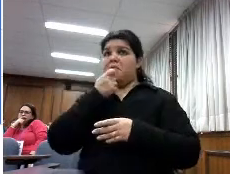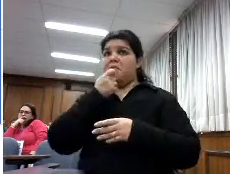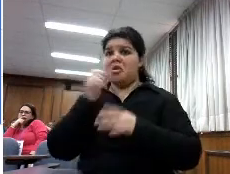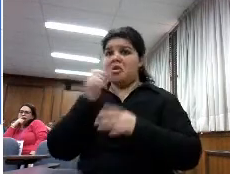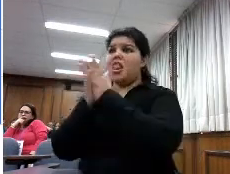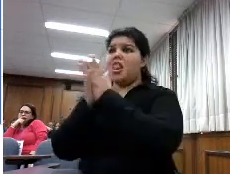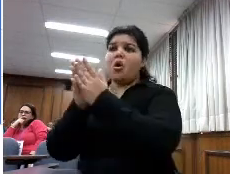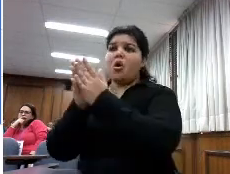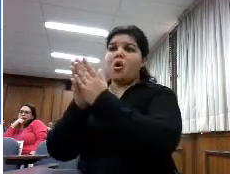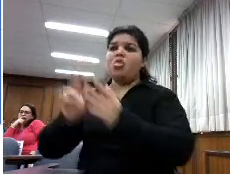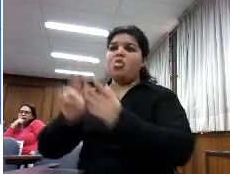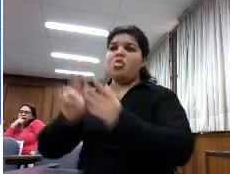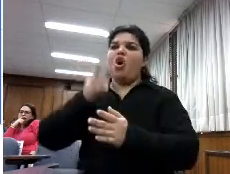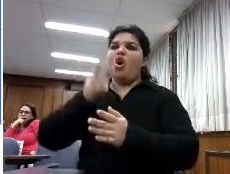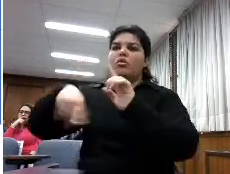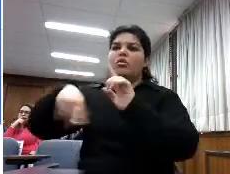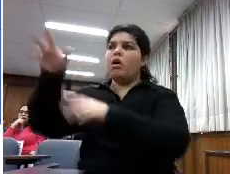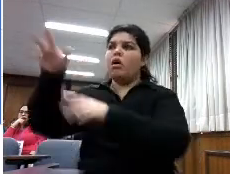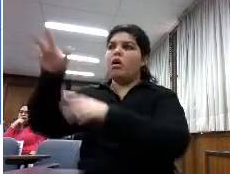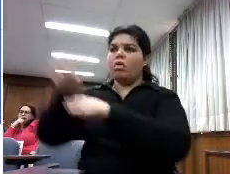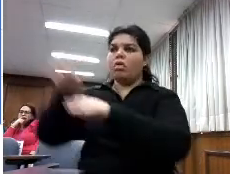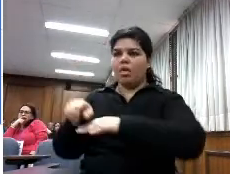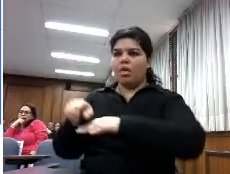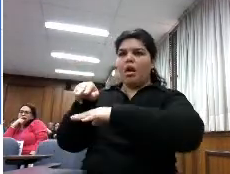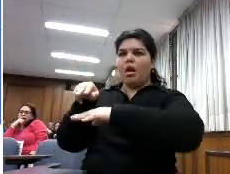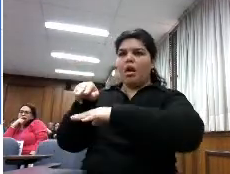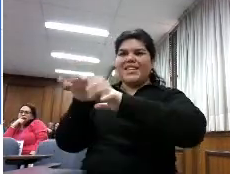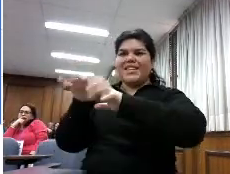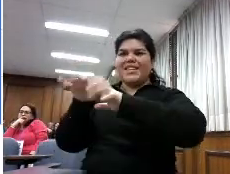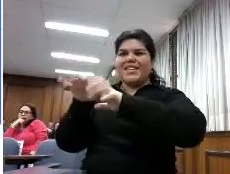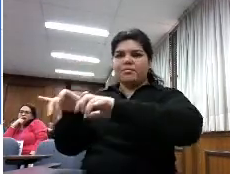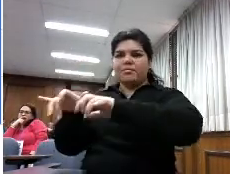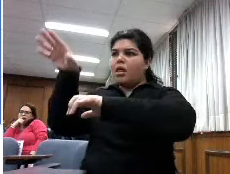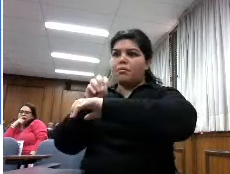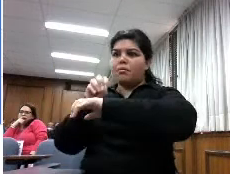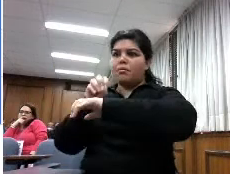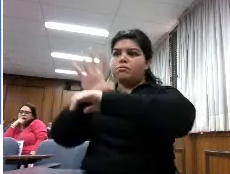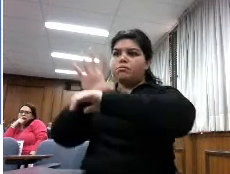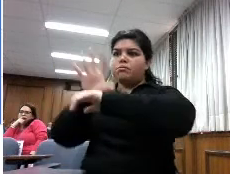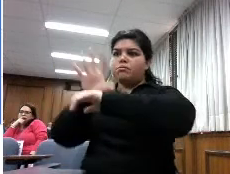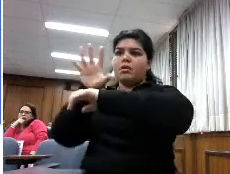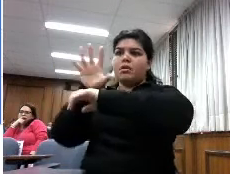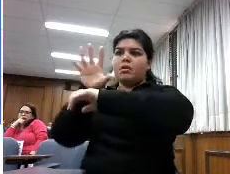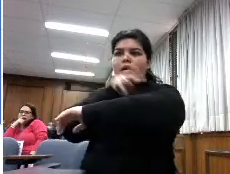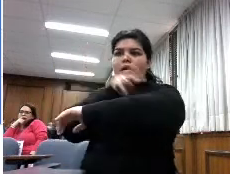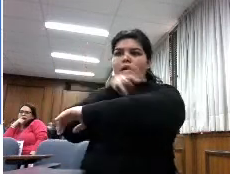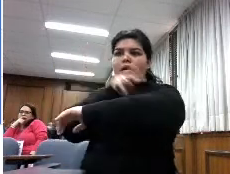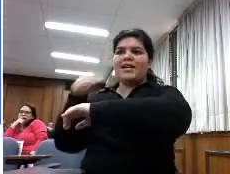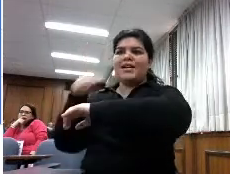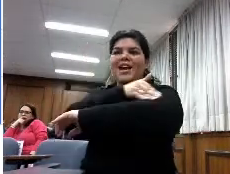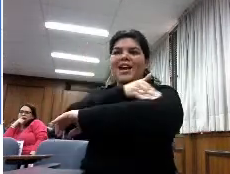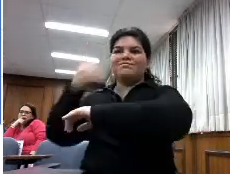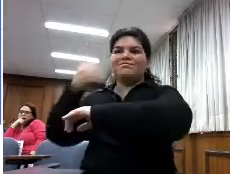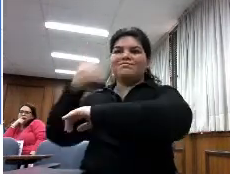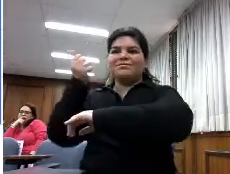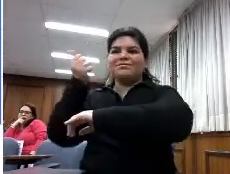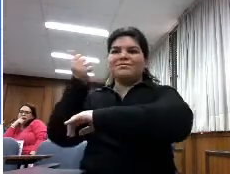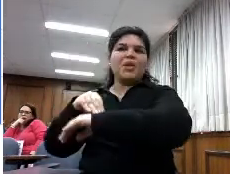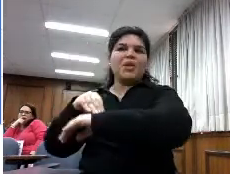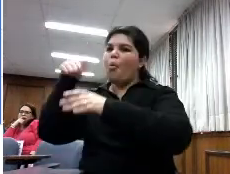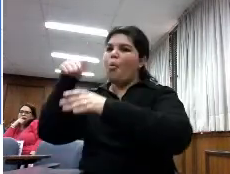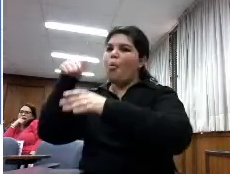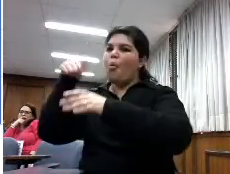aunque lo haya leído entre medias 20 personas o 30 personas o sea lo que dice Kelvin Kelly que es un